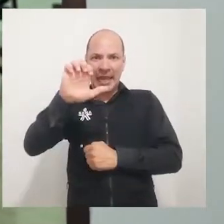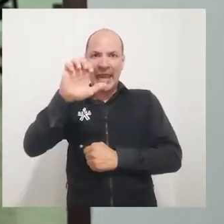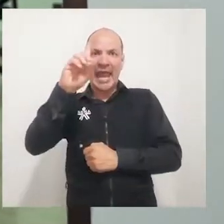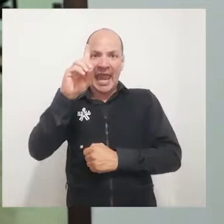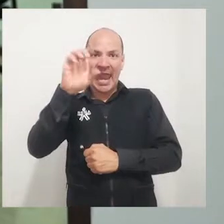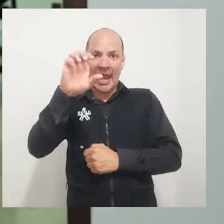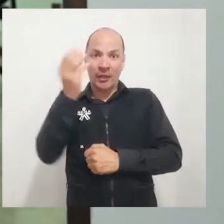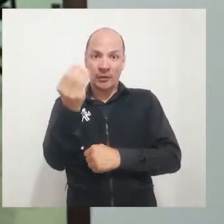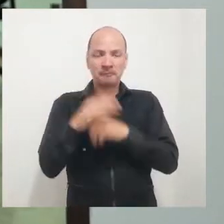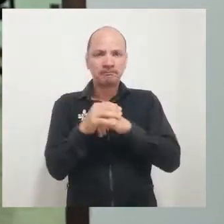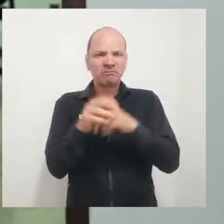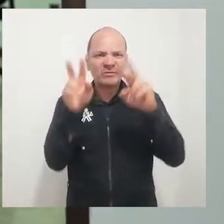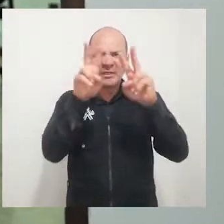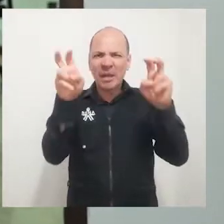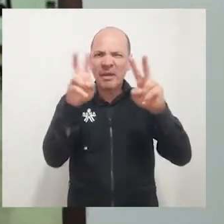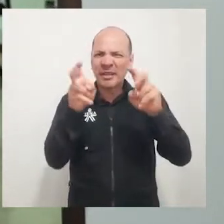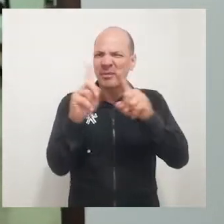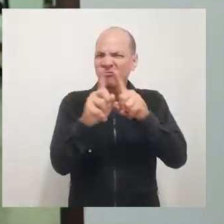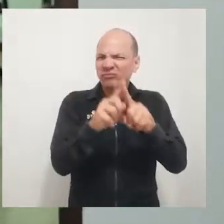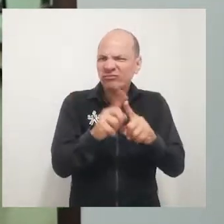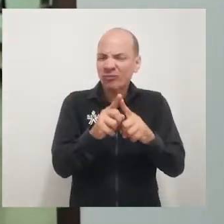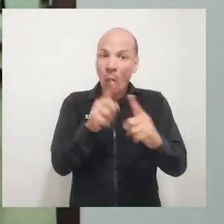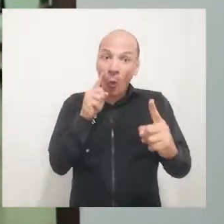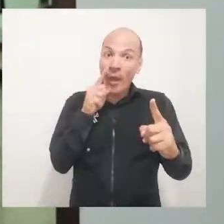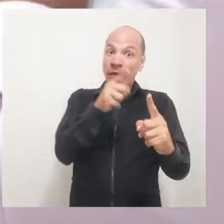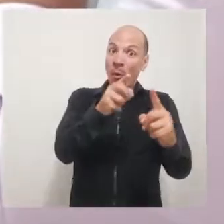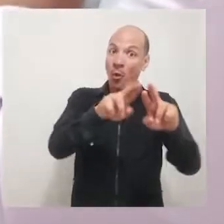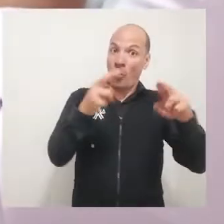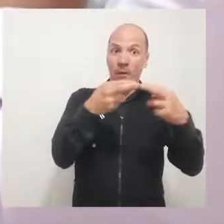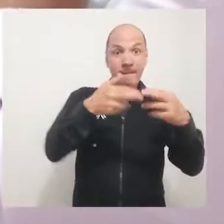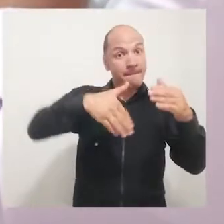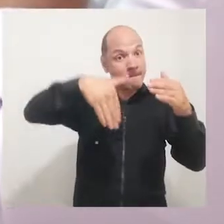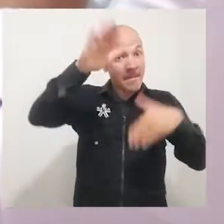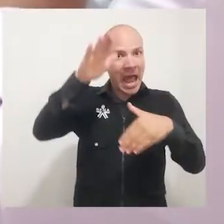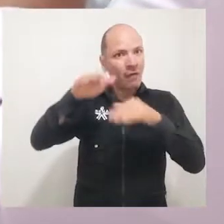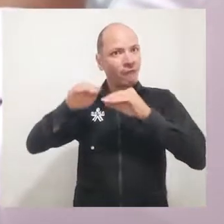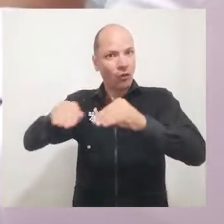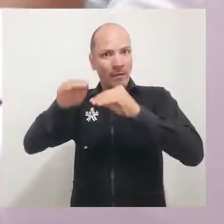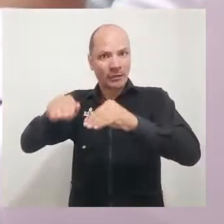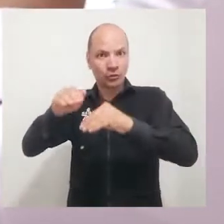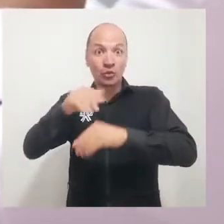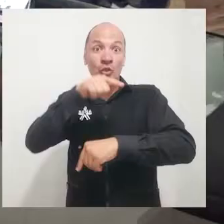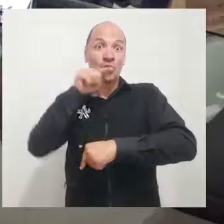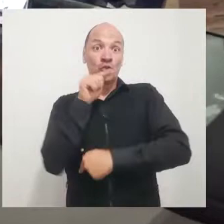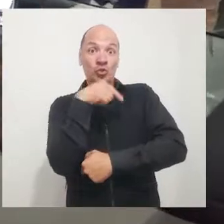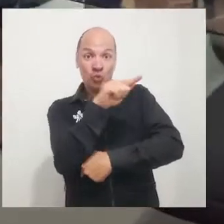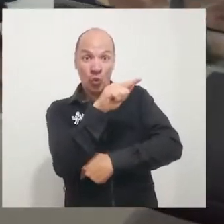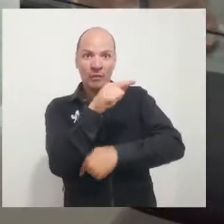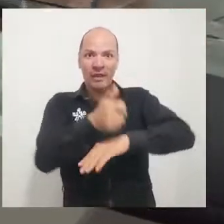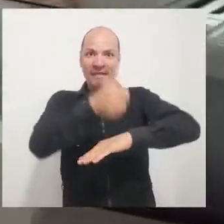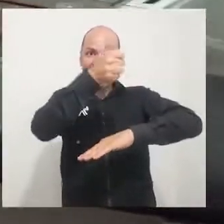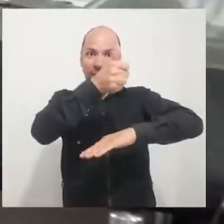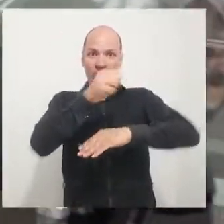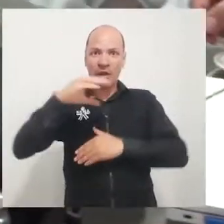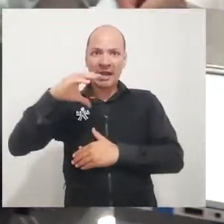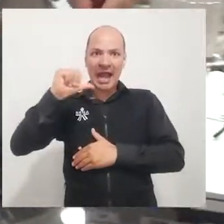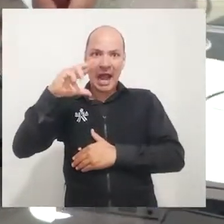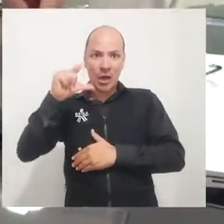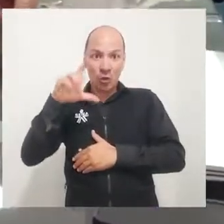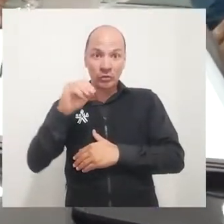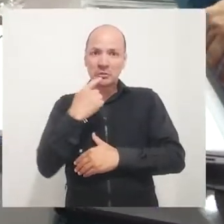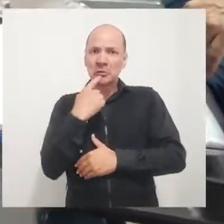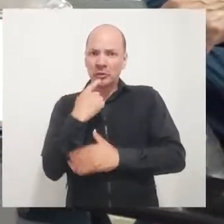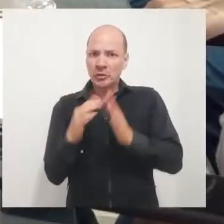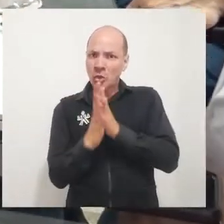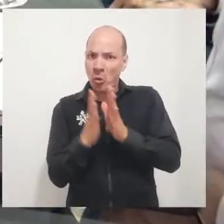temas, temas de formación que requerimos desde EDEC, ya el director Carlos Fabio nos decía, bueno, cuenten con el SENA